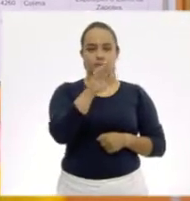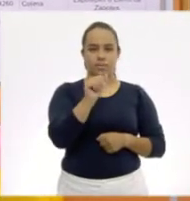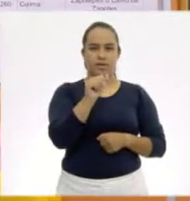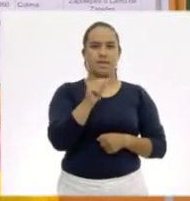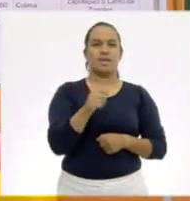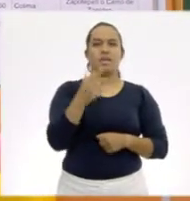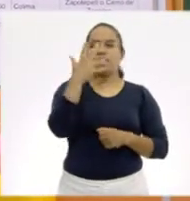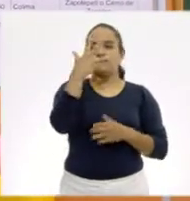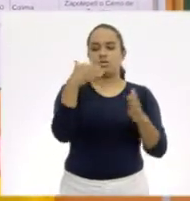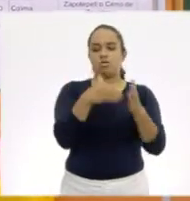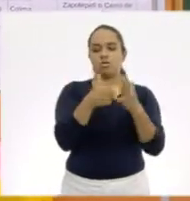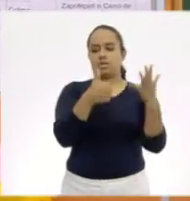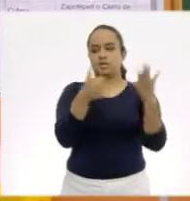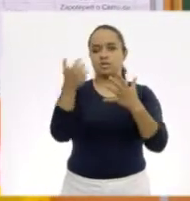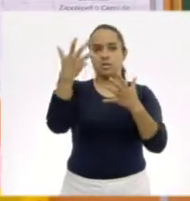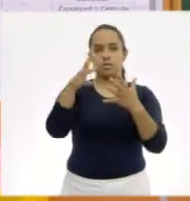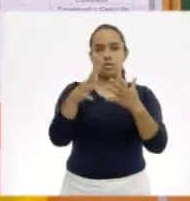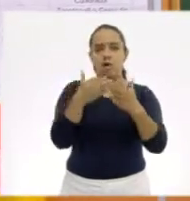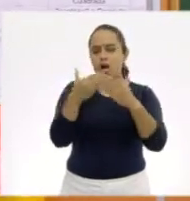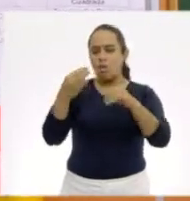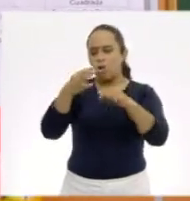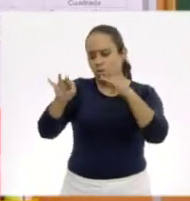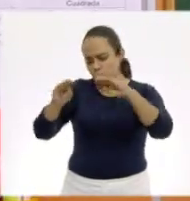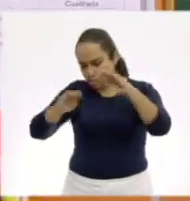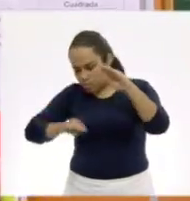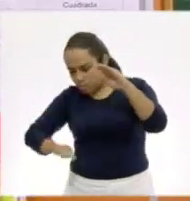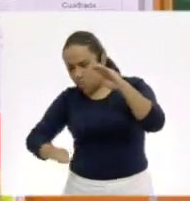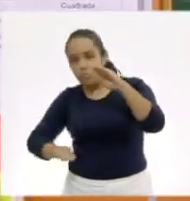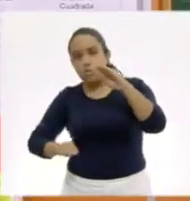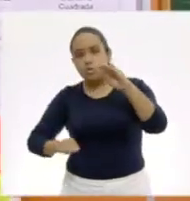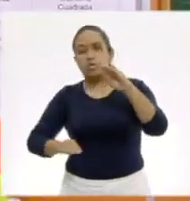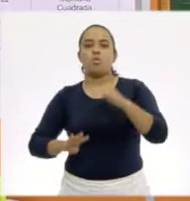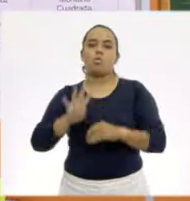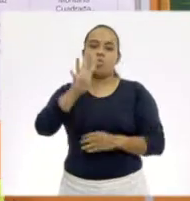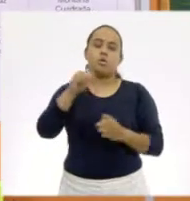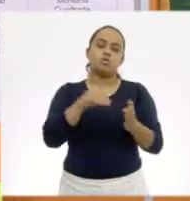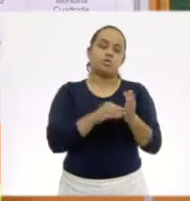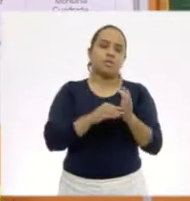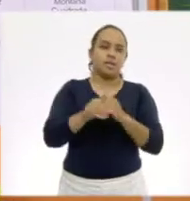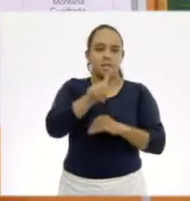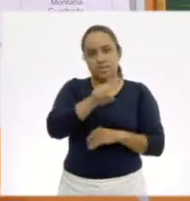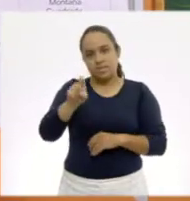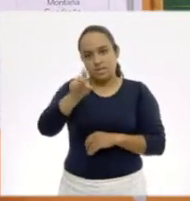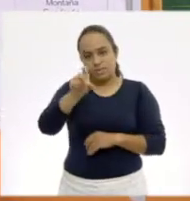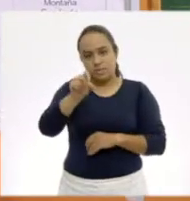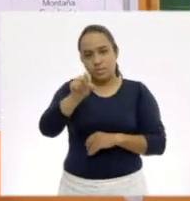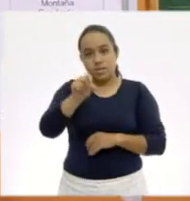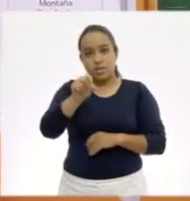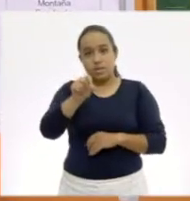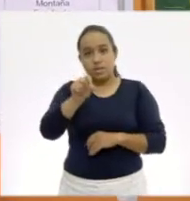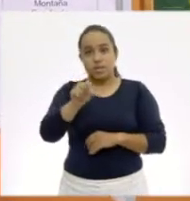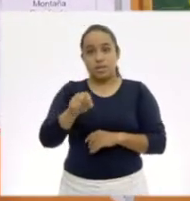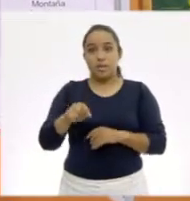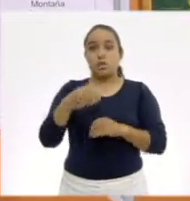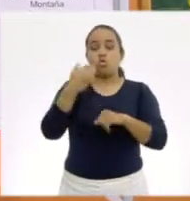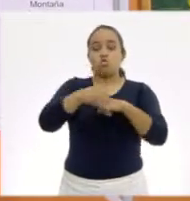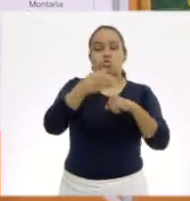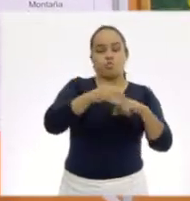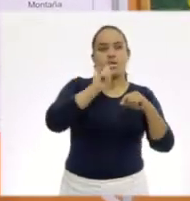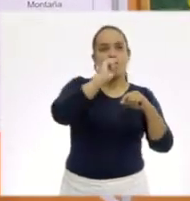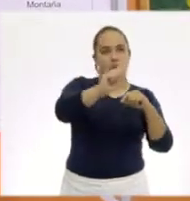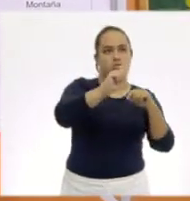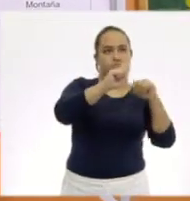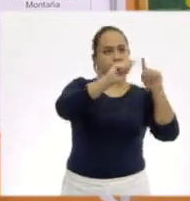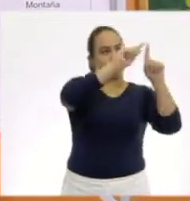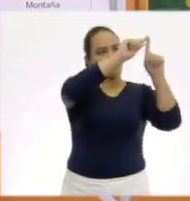manejamos 5,610. Y veamos el de abajo. Monteclalo, 4,120. ¿Está descendiendo el número? Está